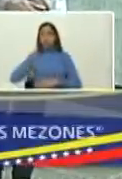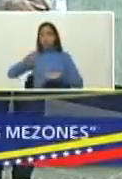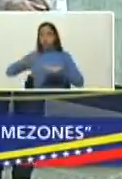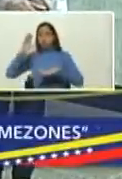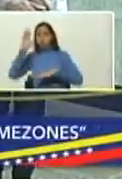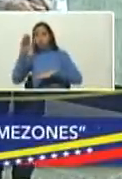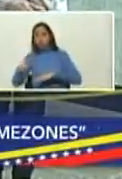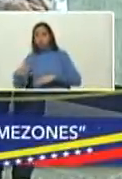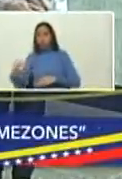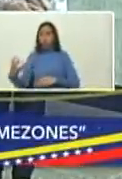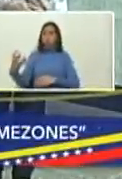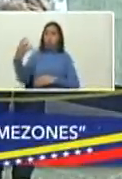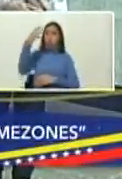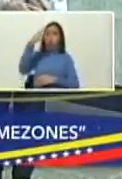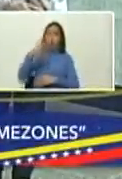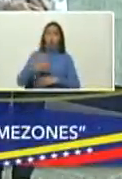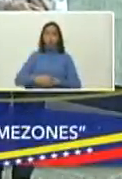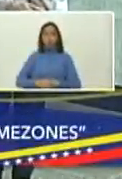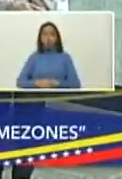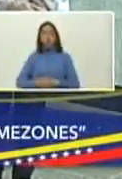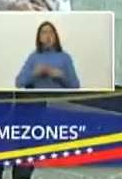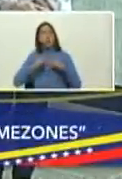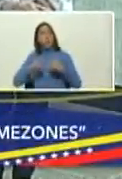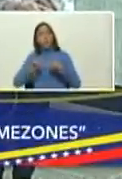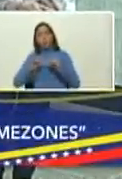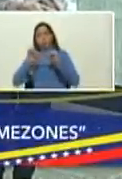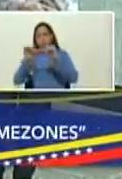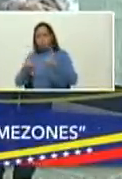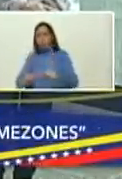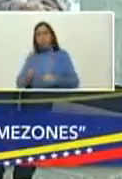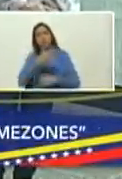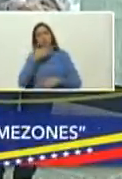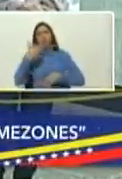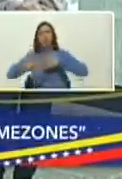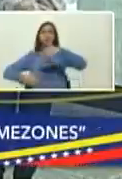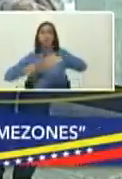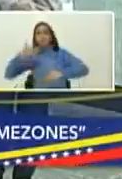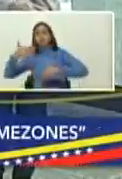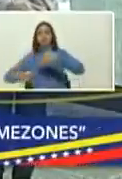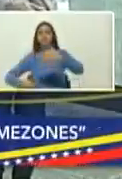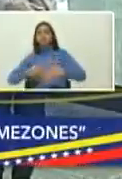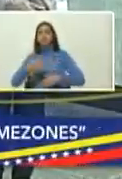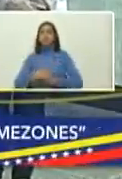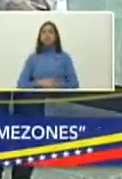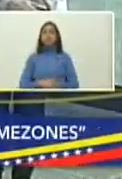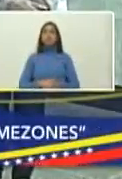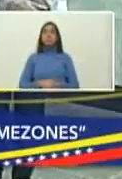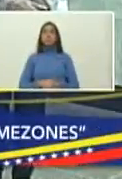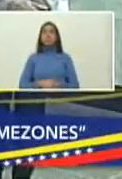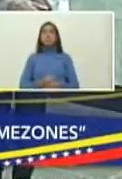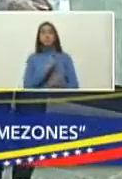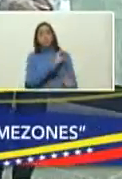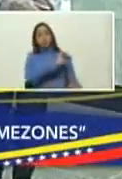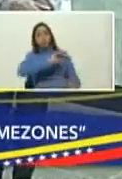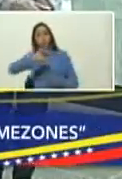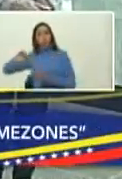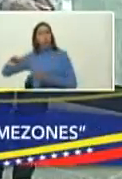dieron un totazo en la ceja presidente pero aquí vamos tú sabes mejorando en este marco mi presidente bueno